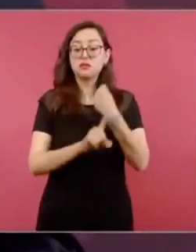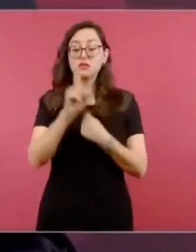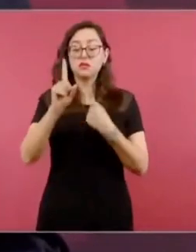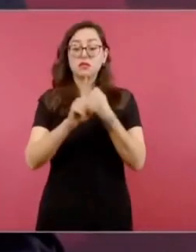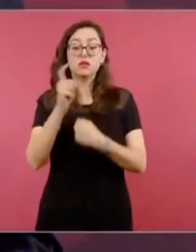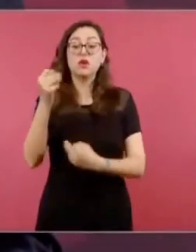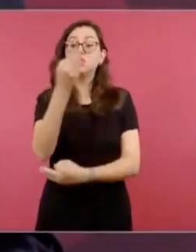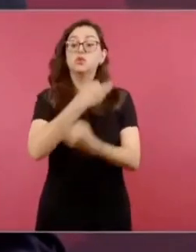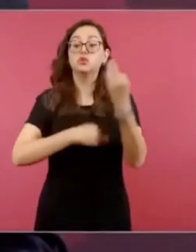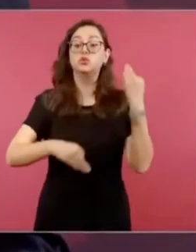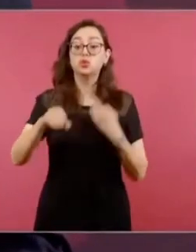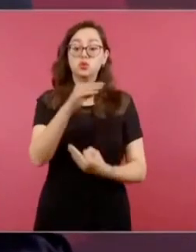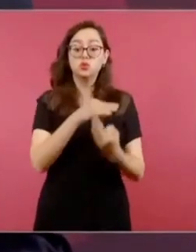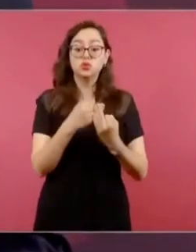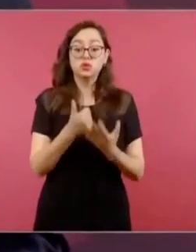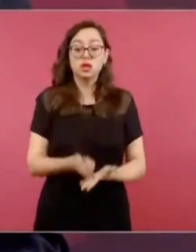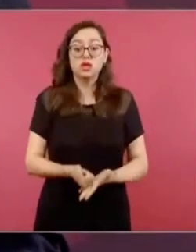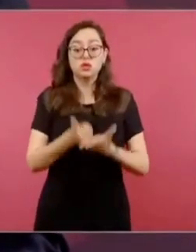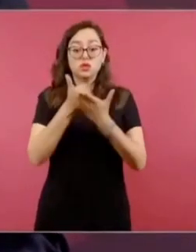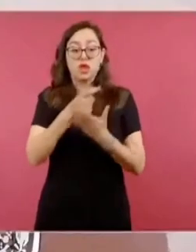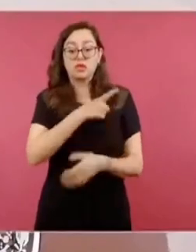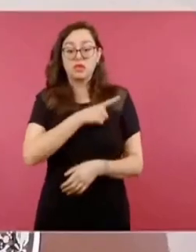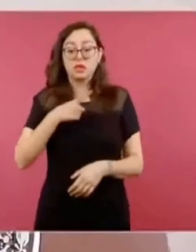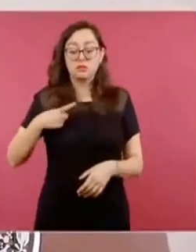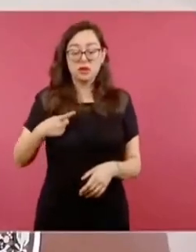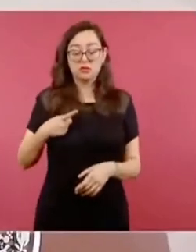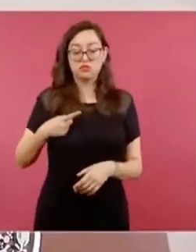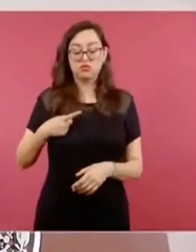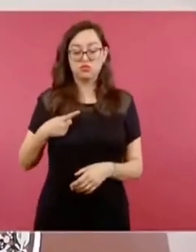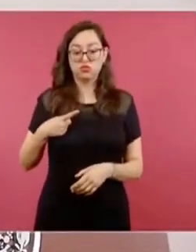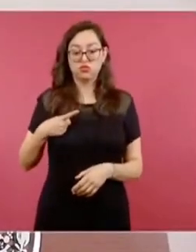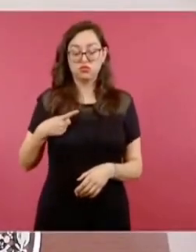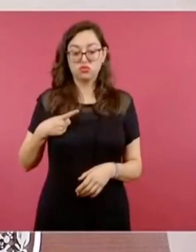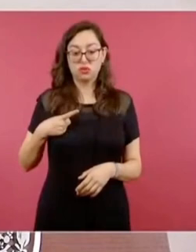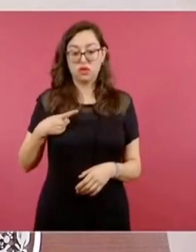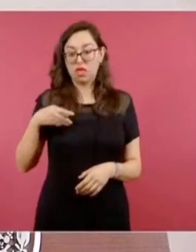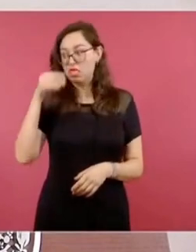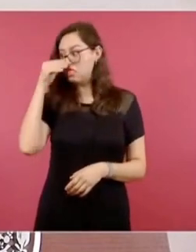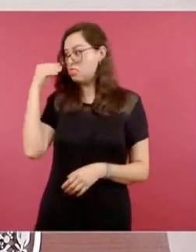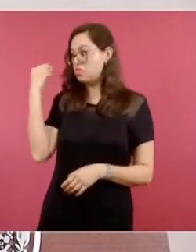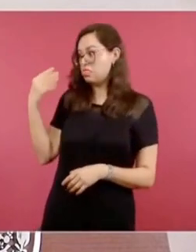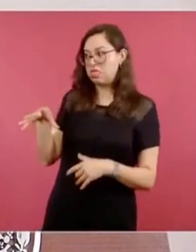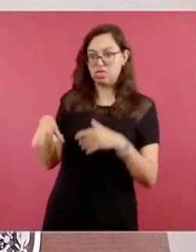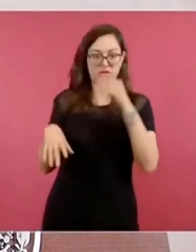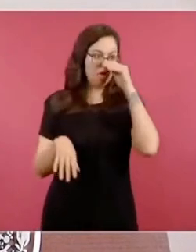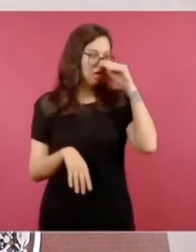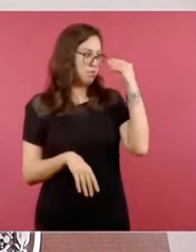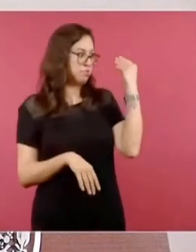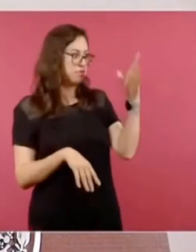no culpar a México,